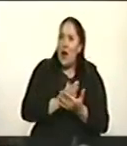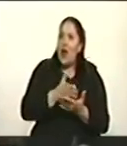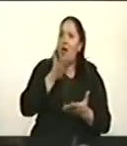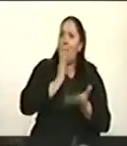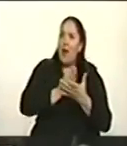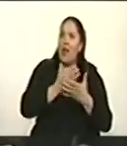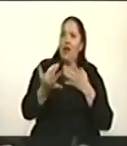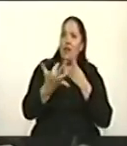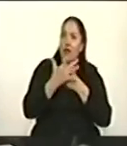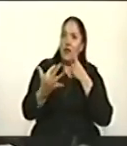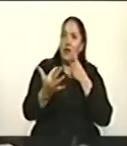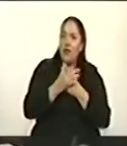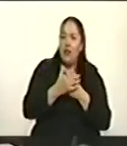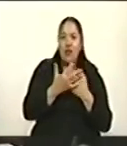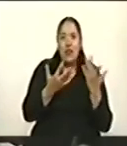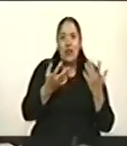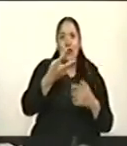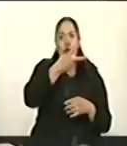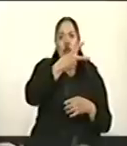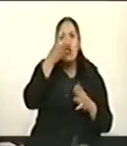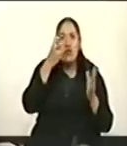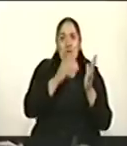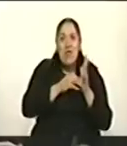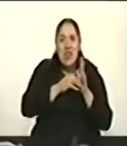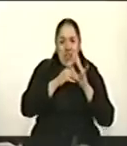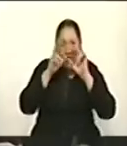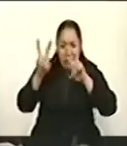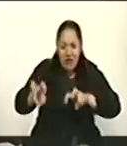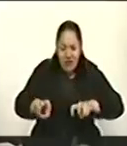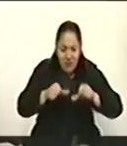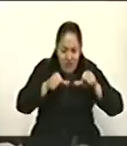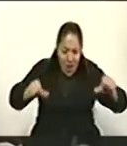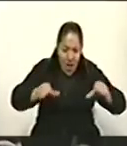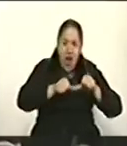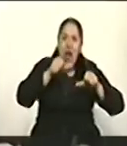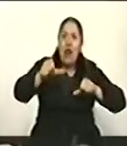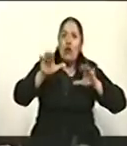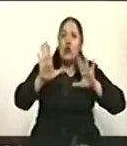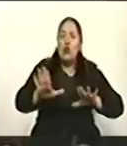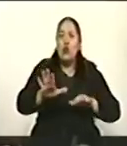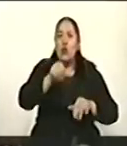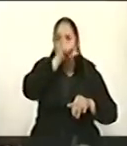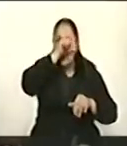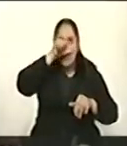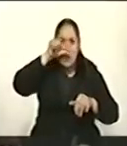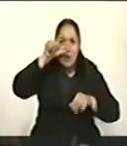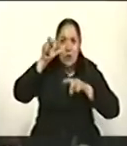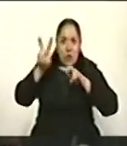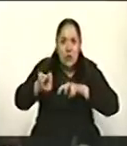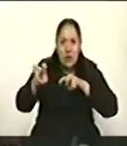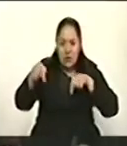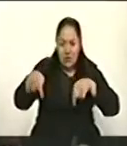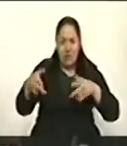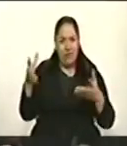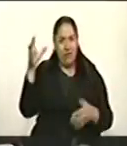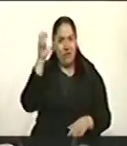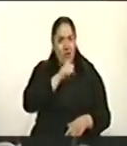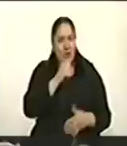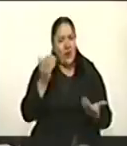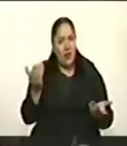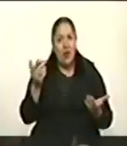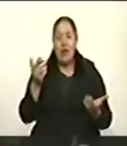el país con 200 de mil hectáreas de coca, no son responsabilidad de quienes sí quisiéramos que este país estuviera pacificado,